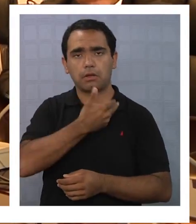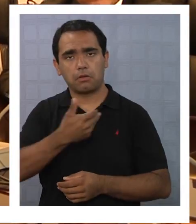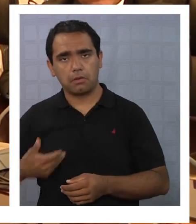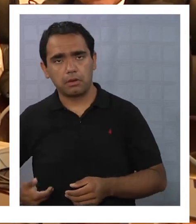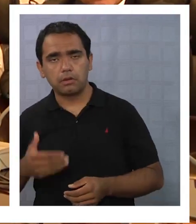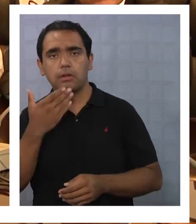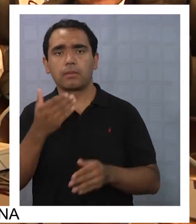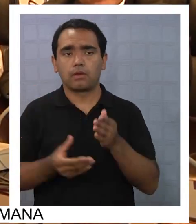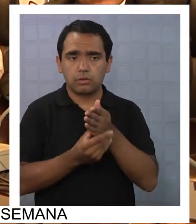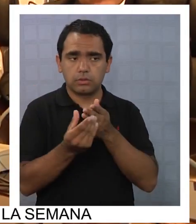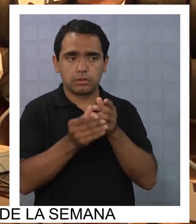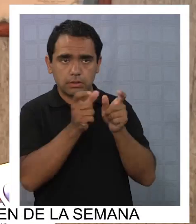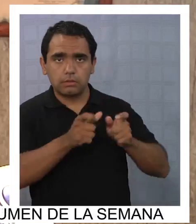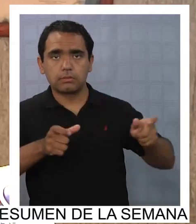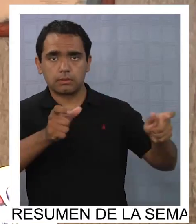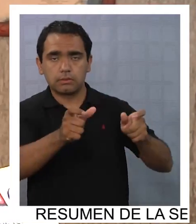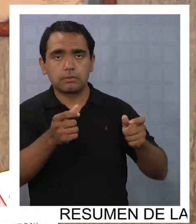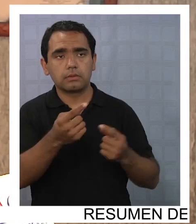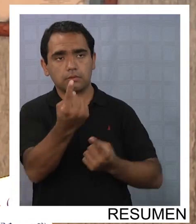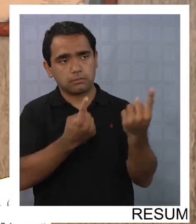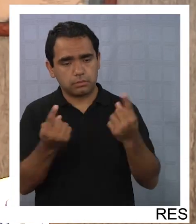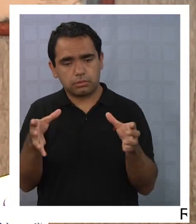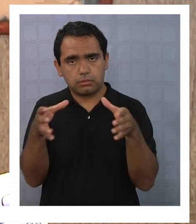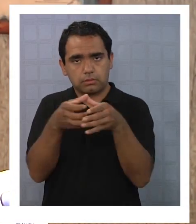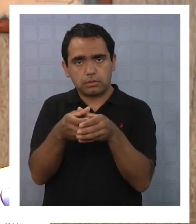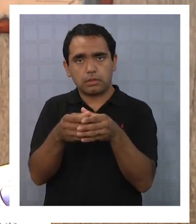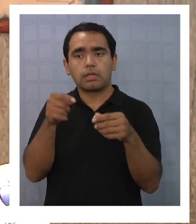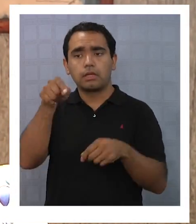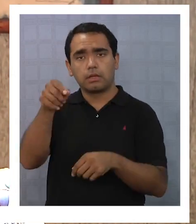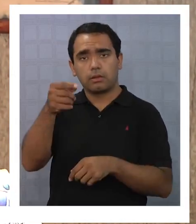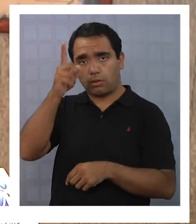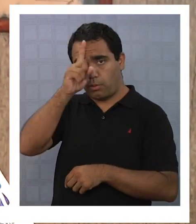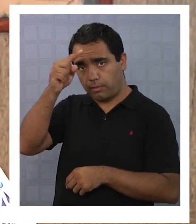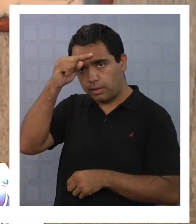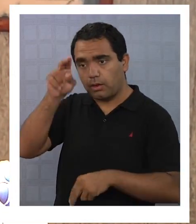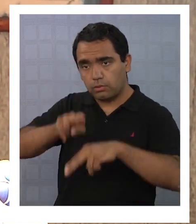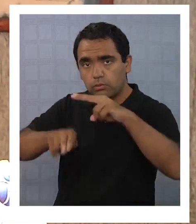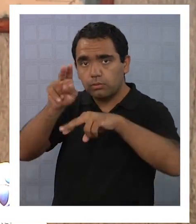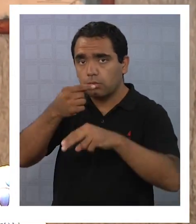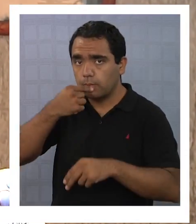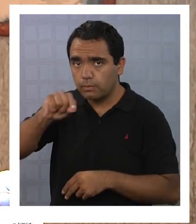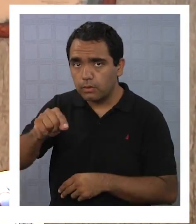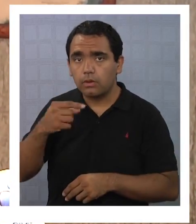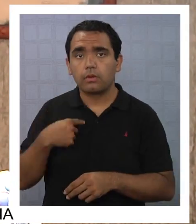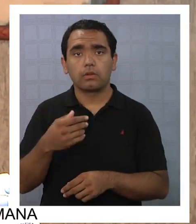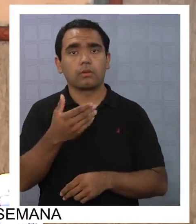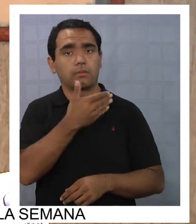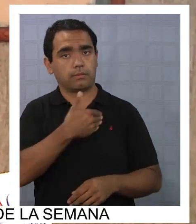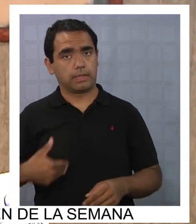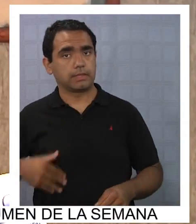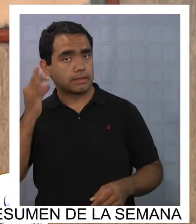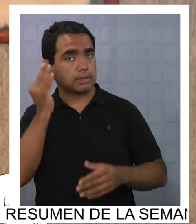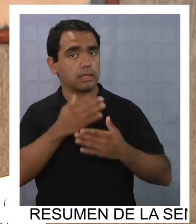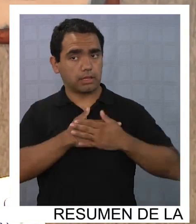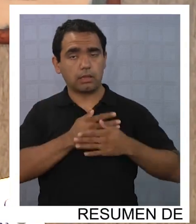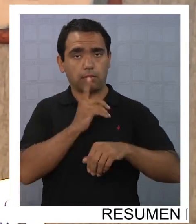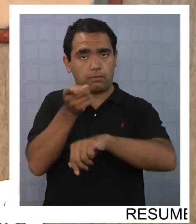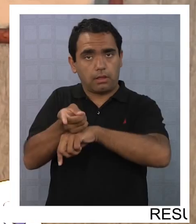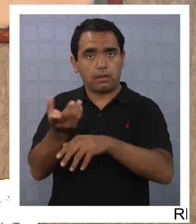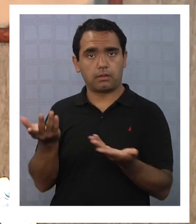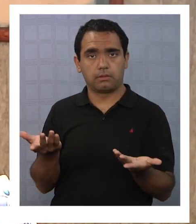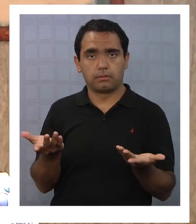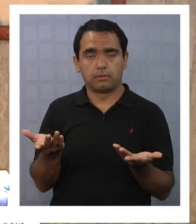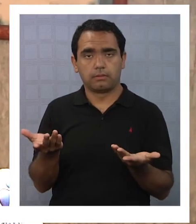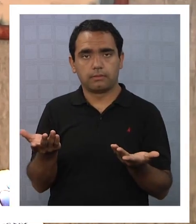consejeros regionales y esto se va a construir luego dentro del mandato de la Presidenta, de nuestra Presidenta Michelle Bachelet